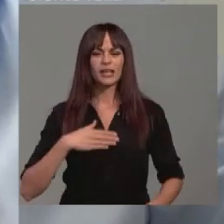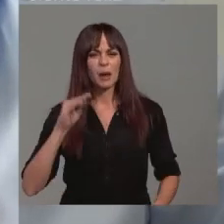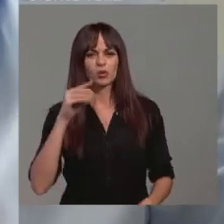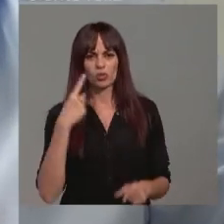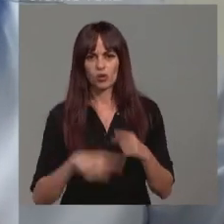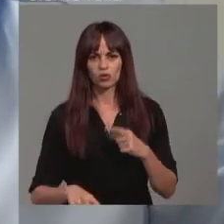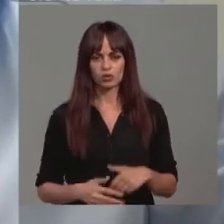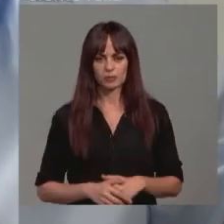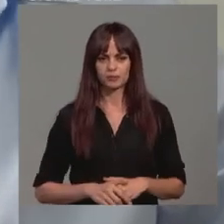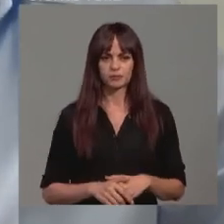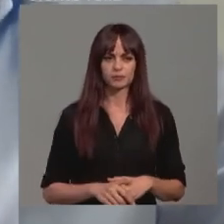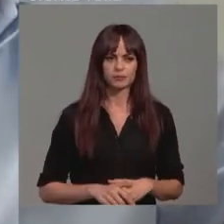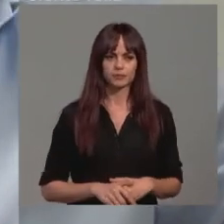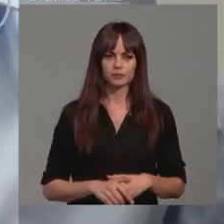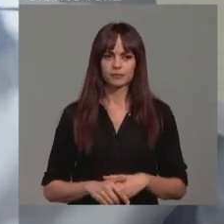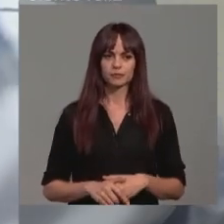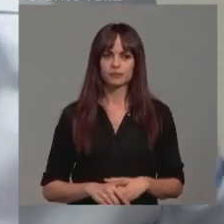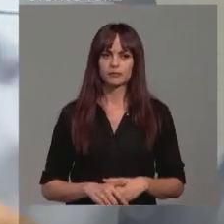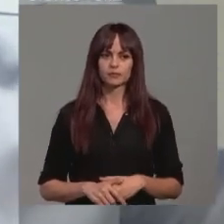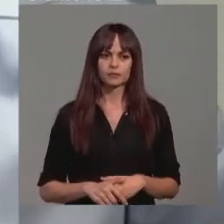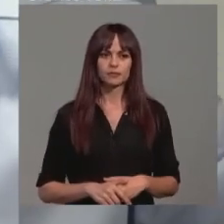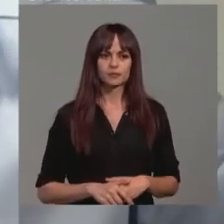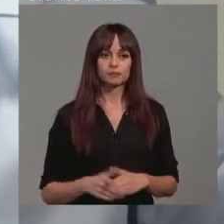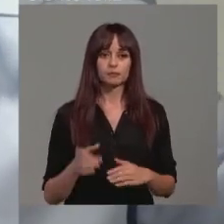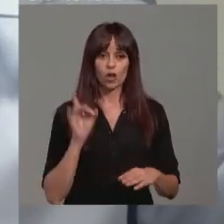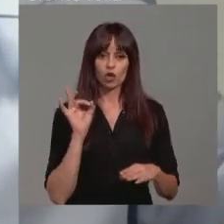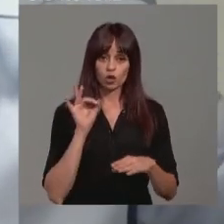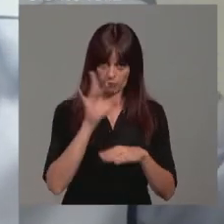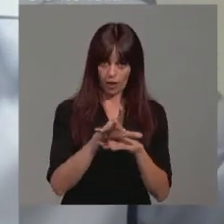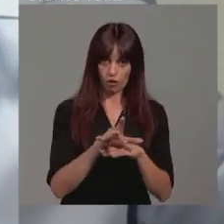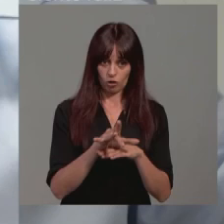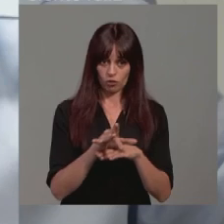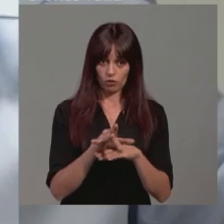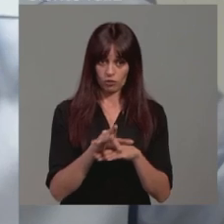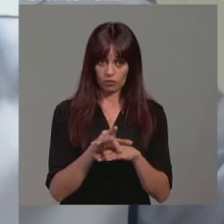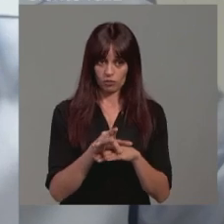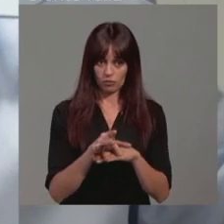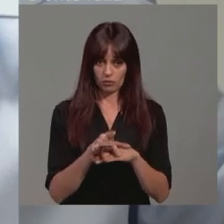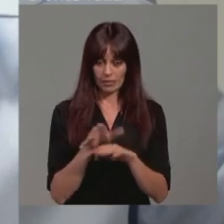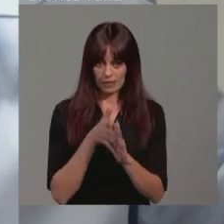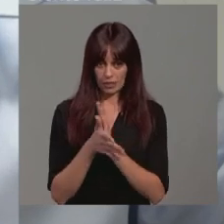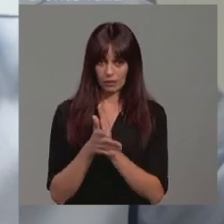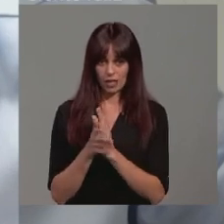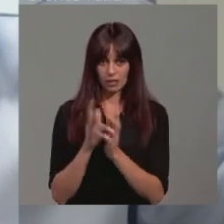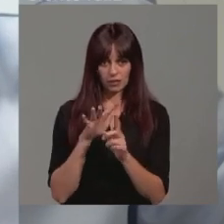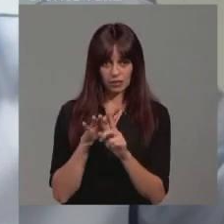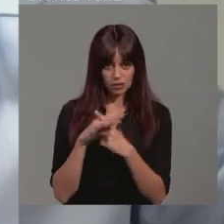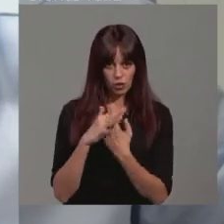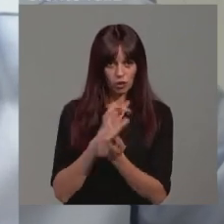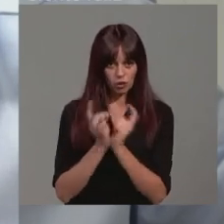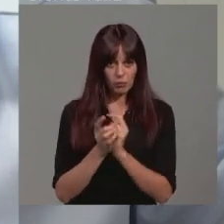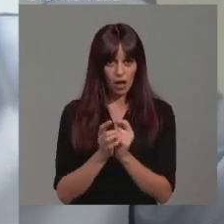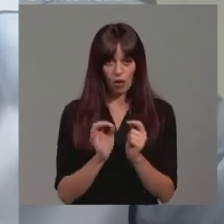una cosa, porque el haber tenido conocimiento de la notificación, cuéntame, ¿hubría cambiado algo el